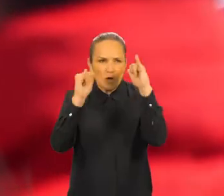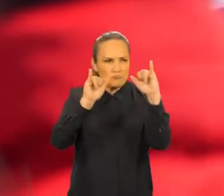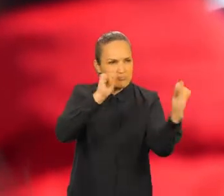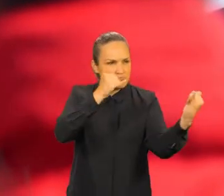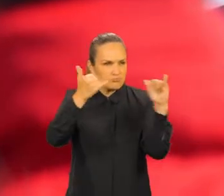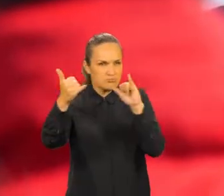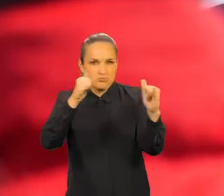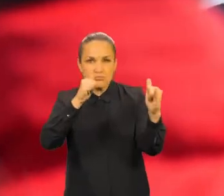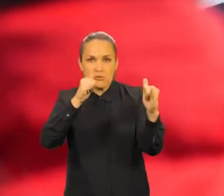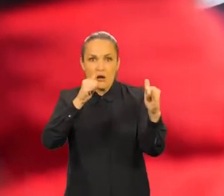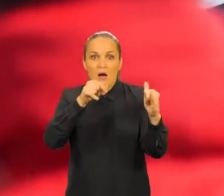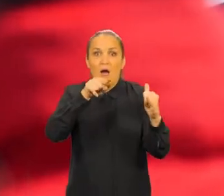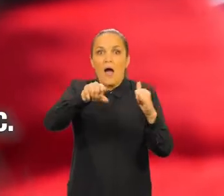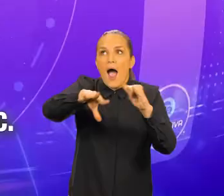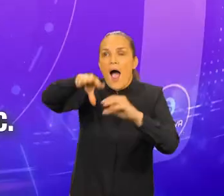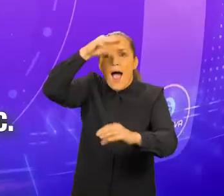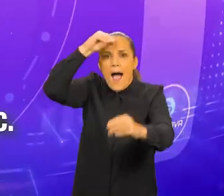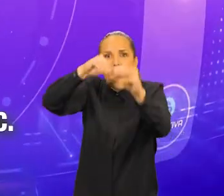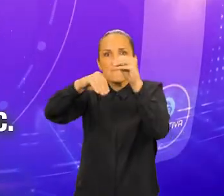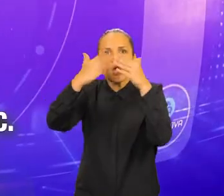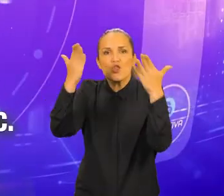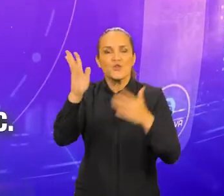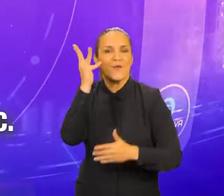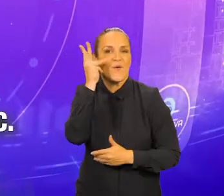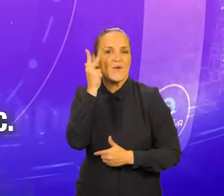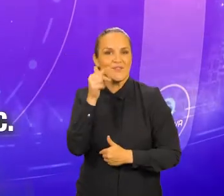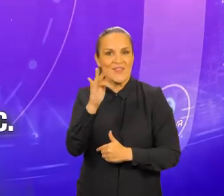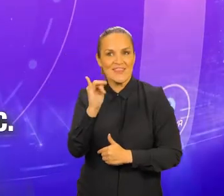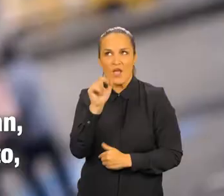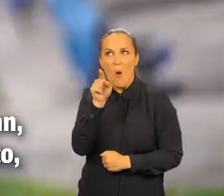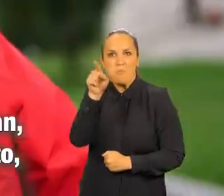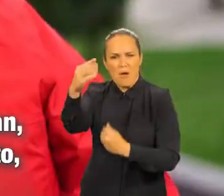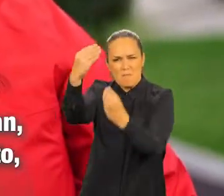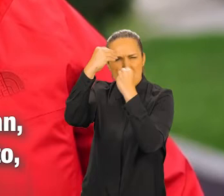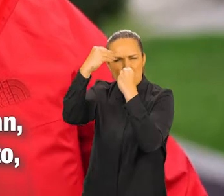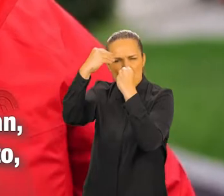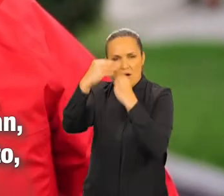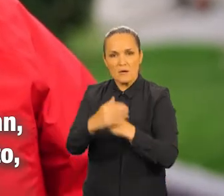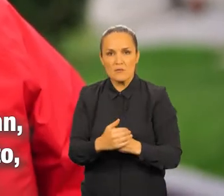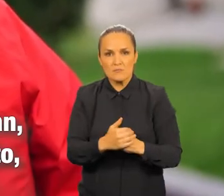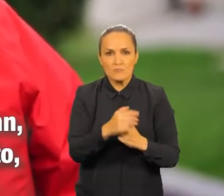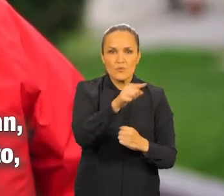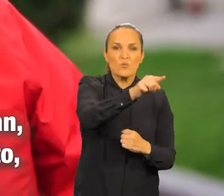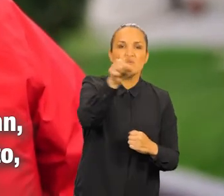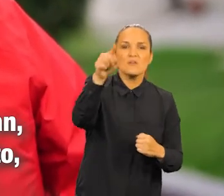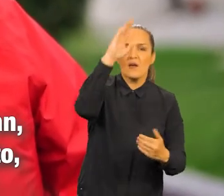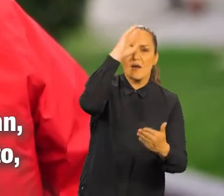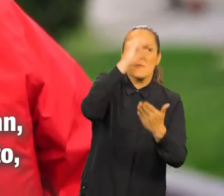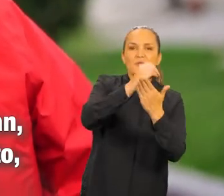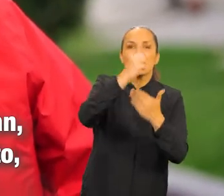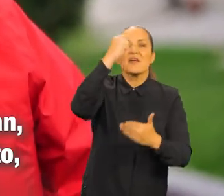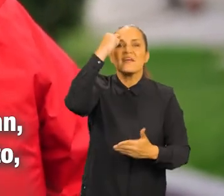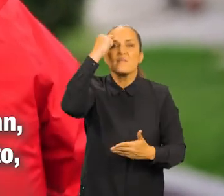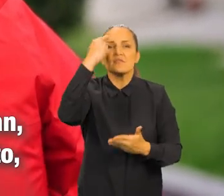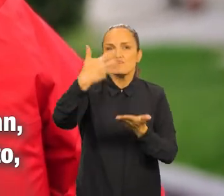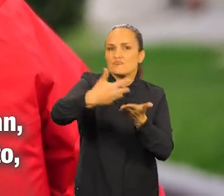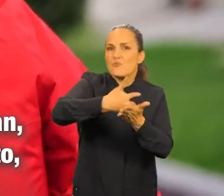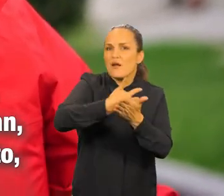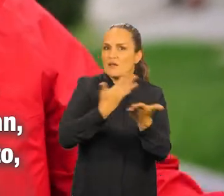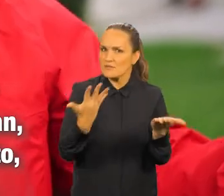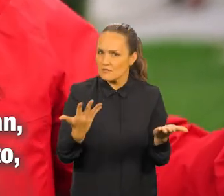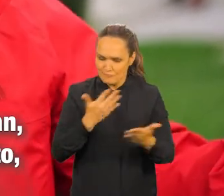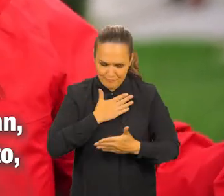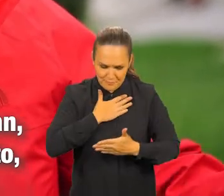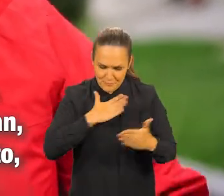con la creación audiovisual pudieron conocer la convocatoria con Sentidos TIC. Y a ustedes queremos saber lo que piensan, sus opiniones y